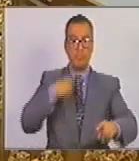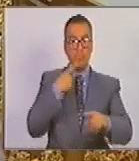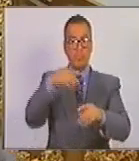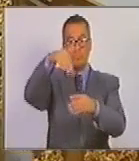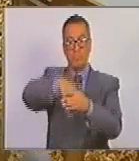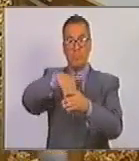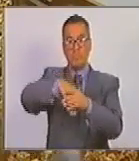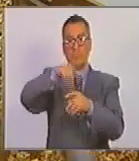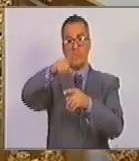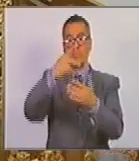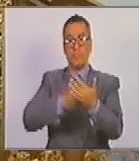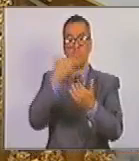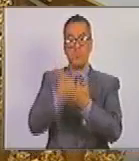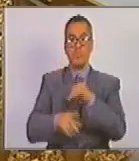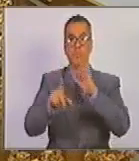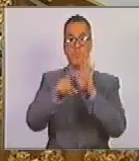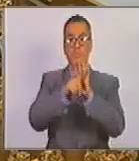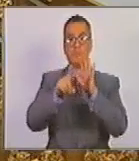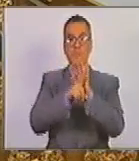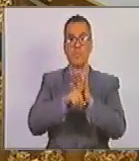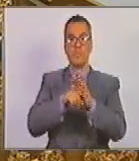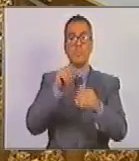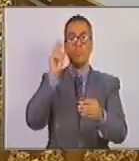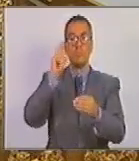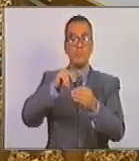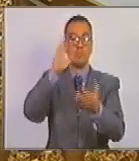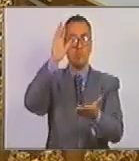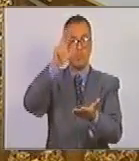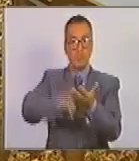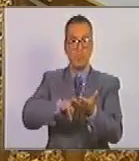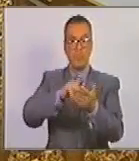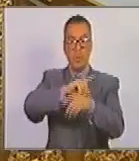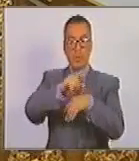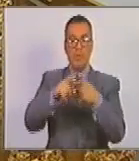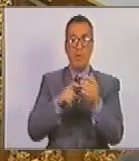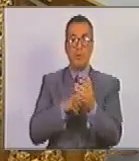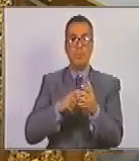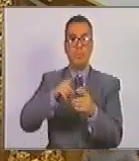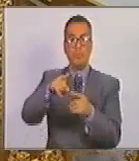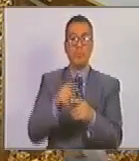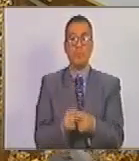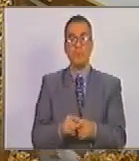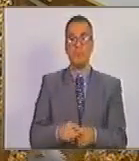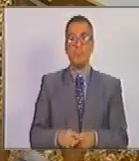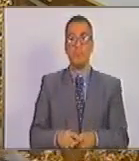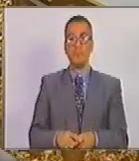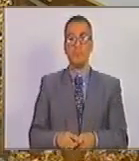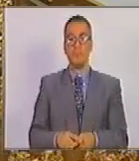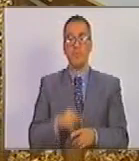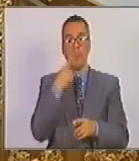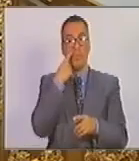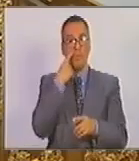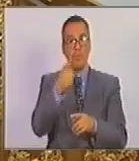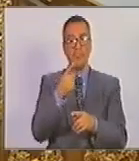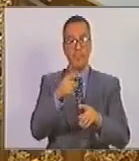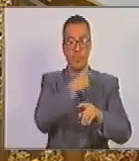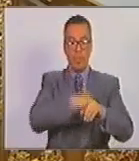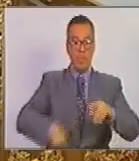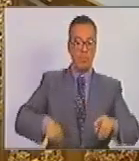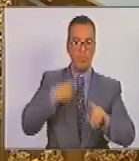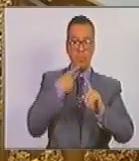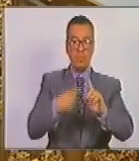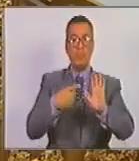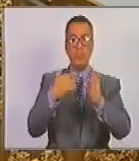sometió a votación el proyecto de ley, resultando aprobado por mayoría calificada evidente. En consecuencia, el presidente